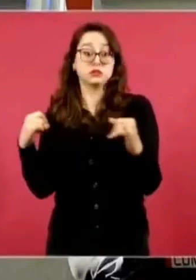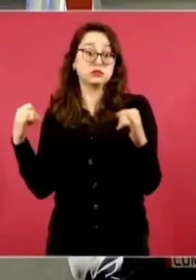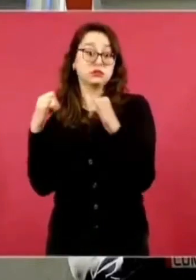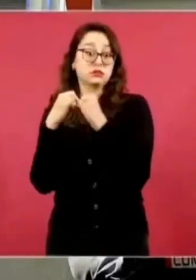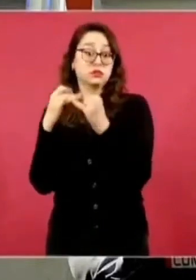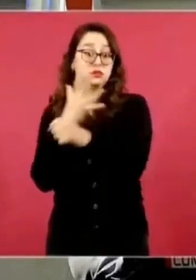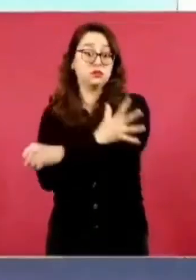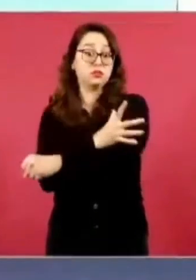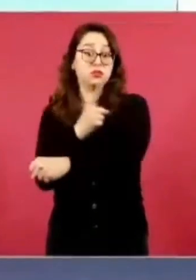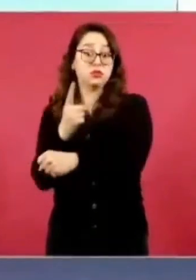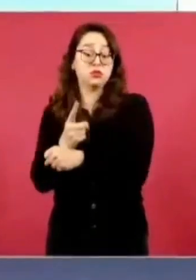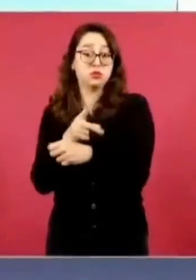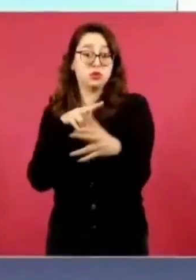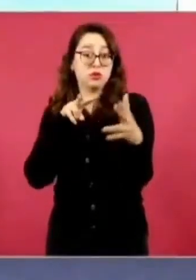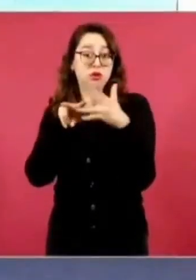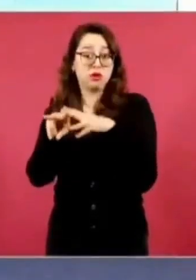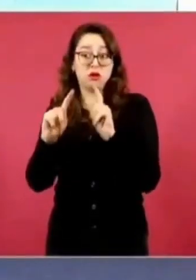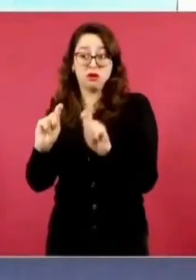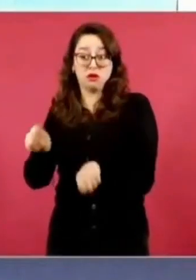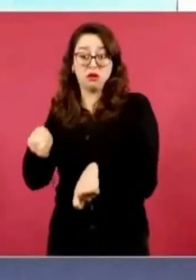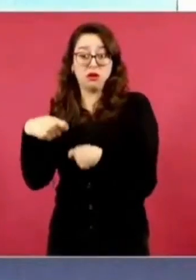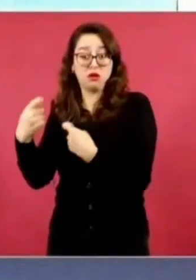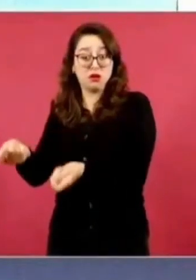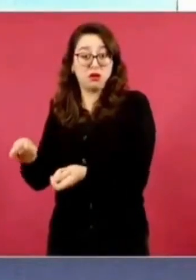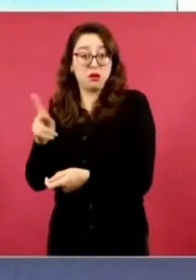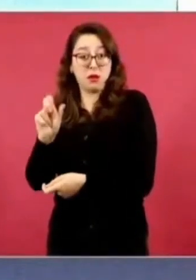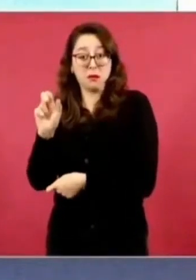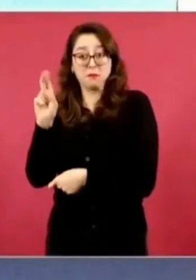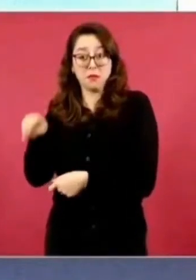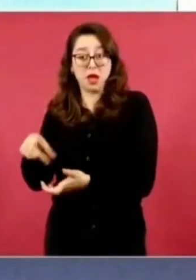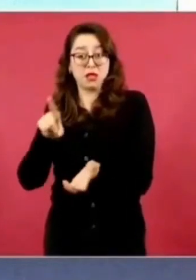Transparencia, al PAN.